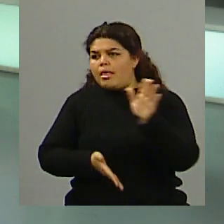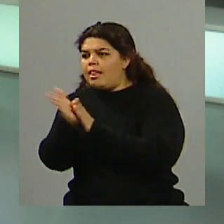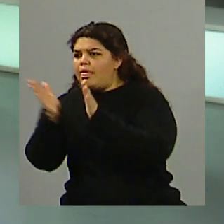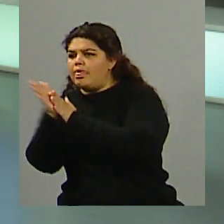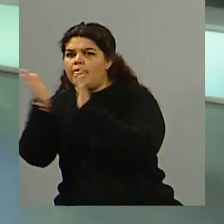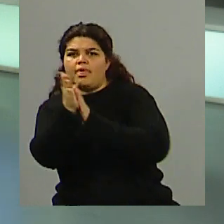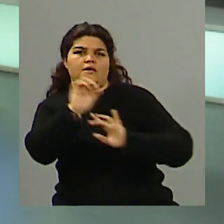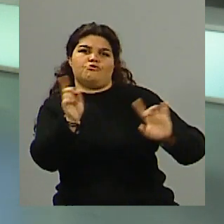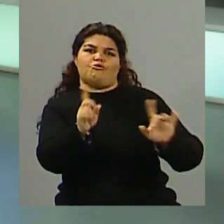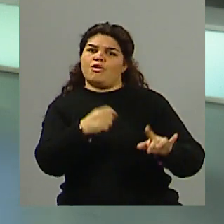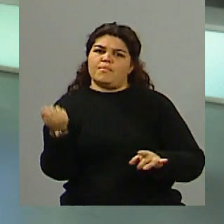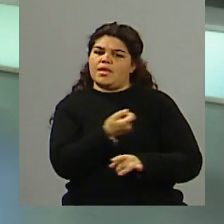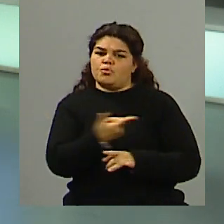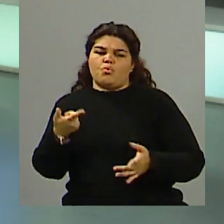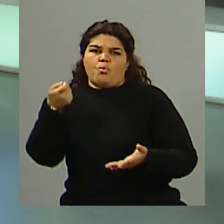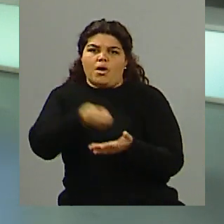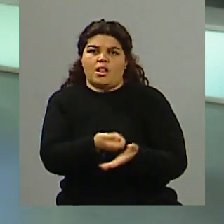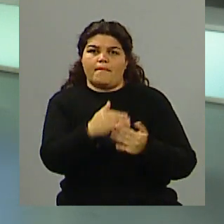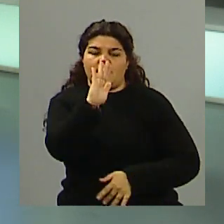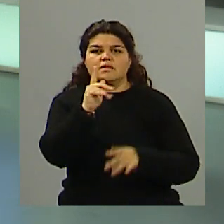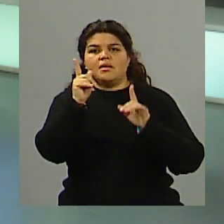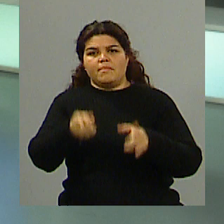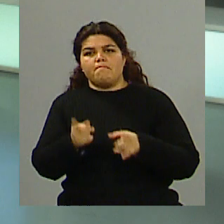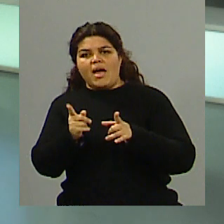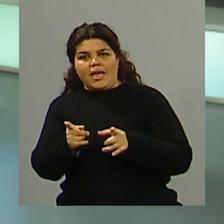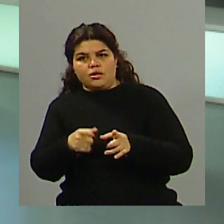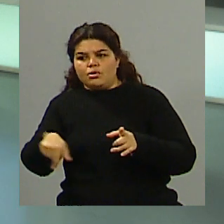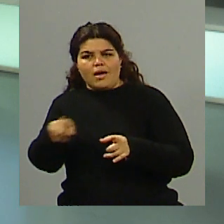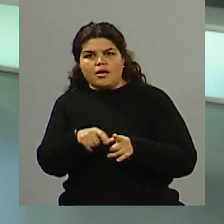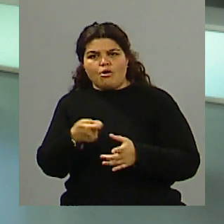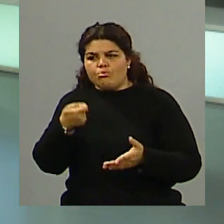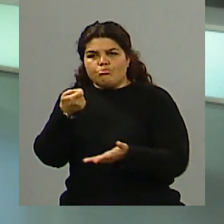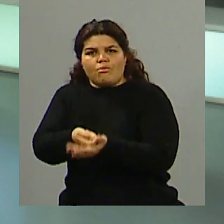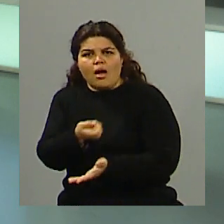enseñen mejor. Pero, básicamente, en materia de presupuesto, el porqué y el problema de fondo,